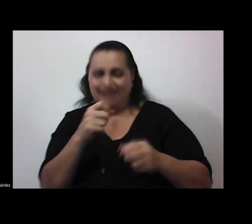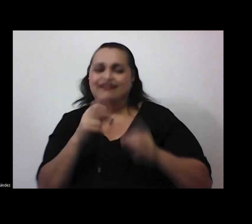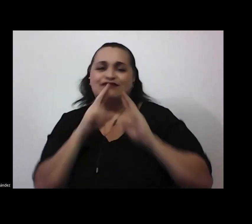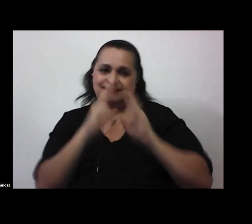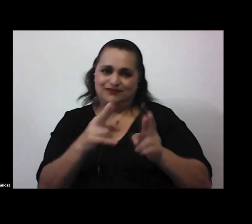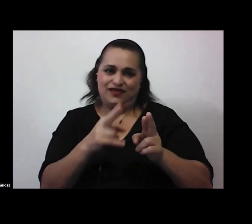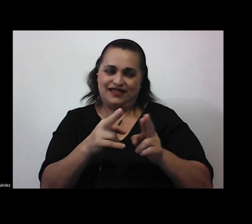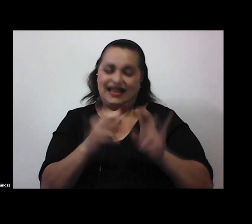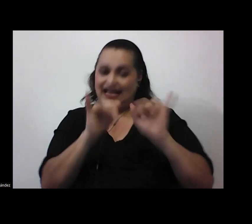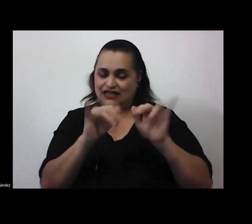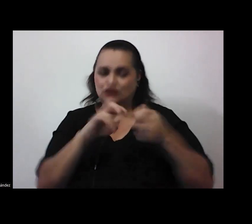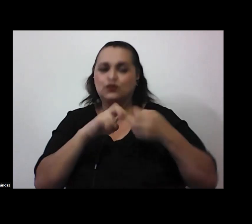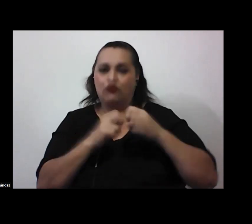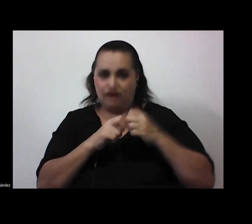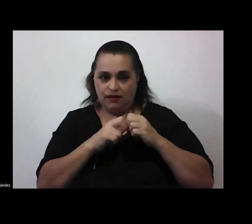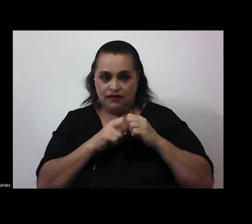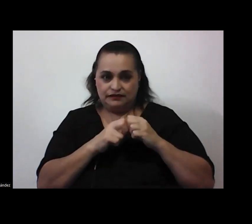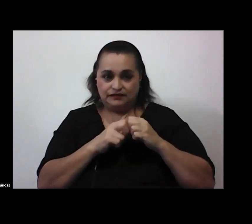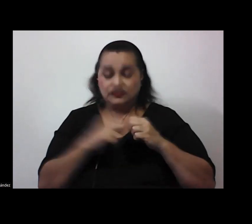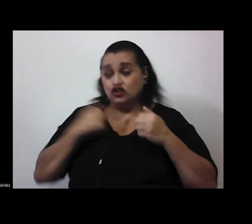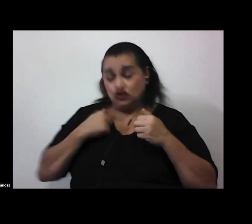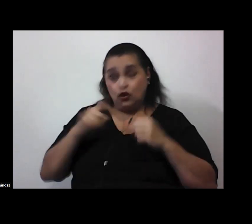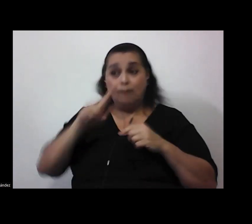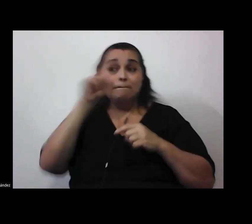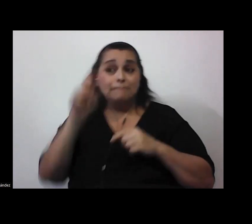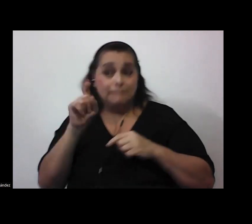y ese es un problema en cambio si yo le hago una pregunta